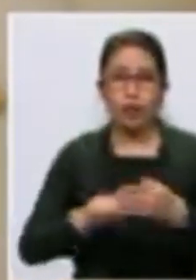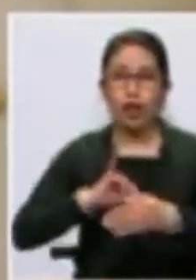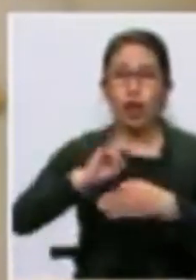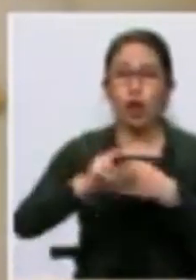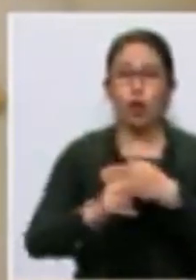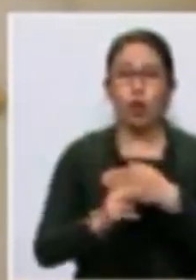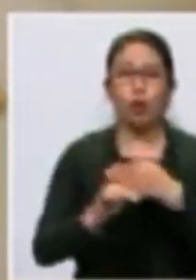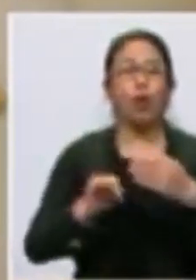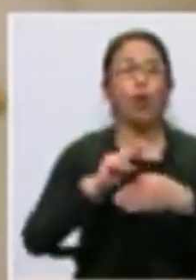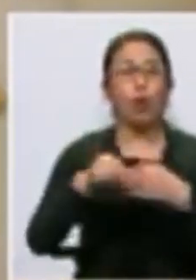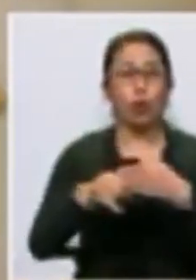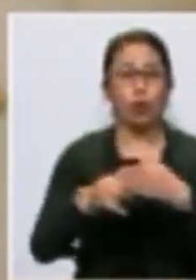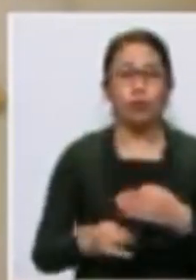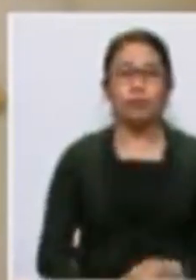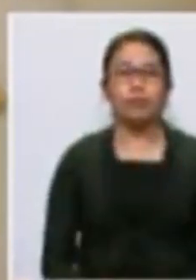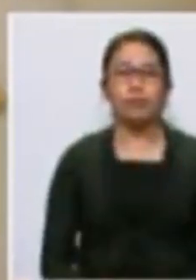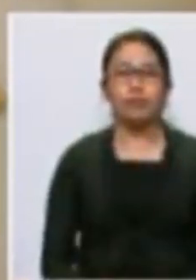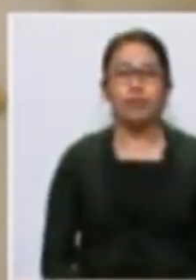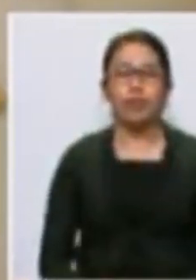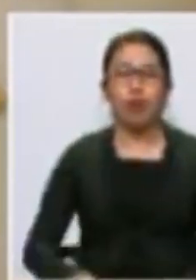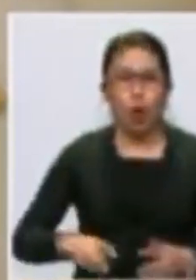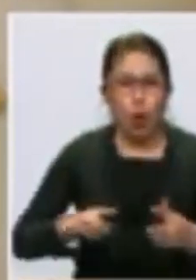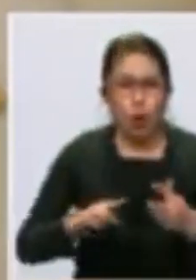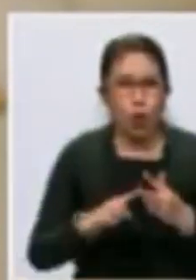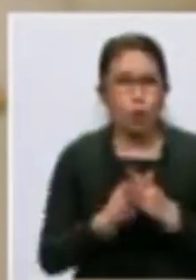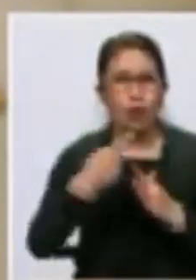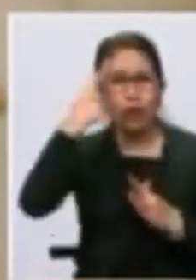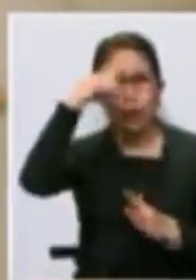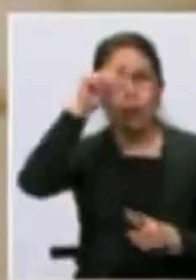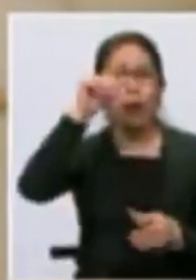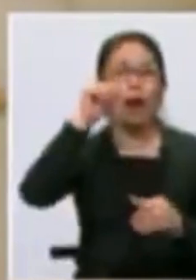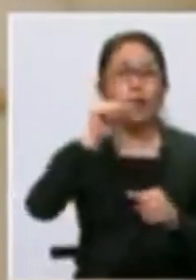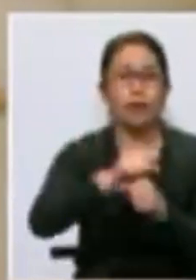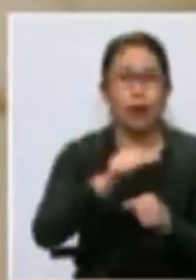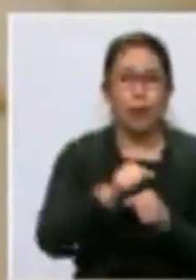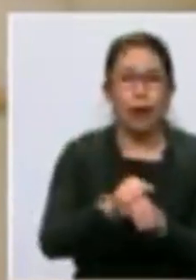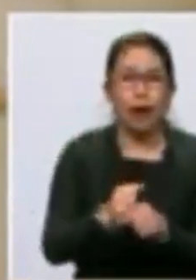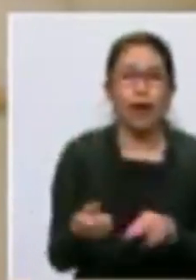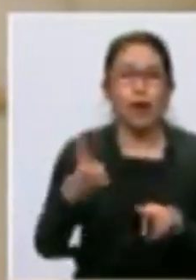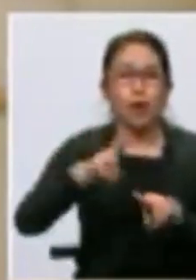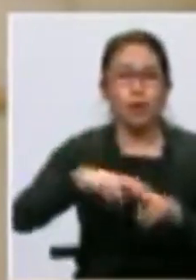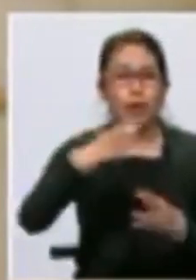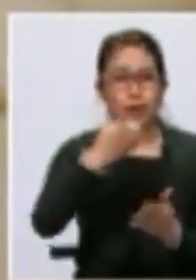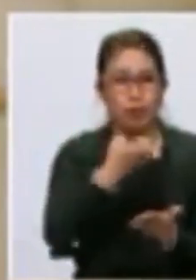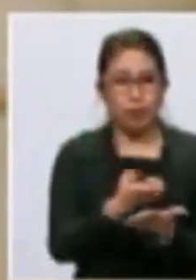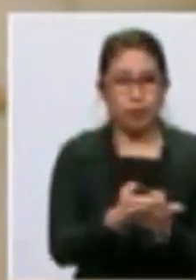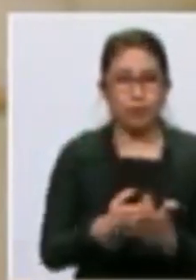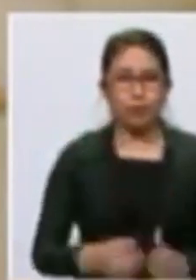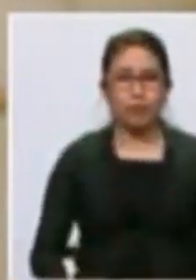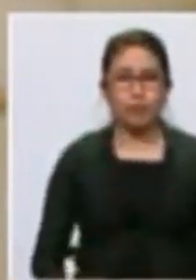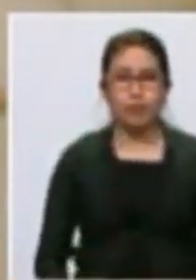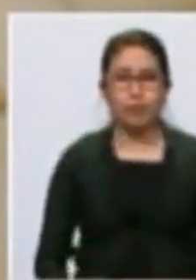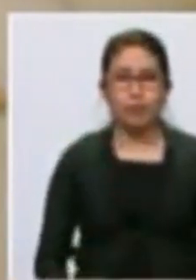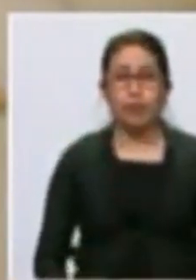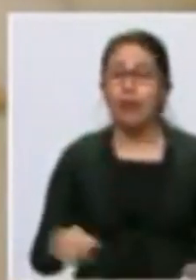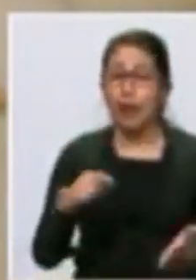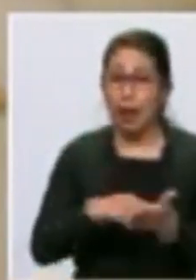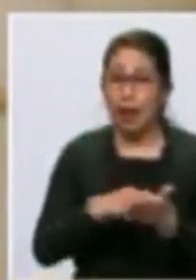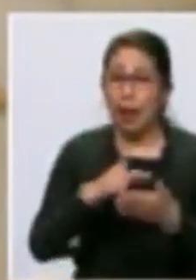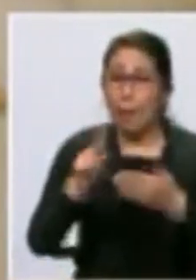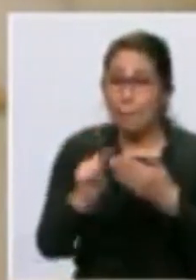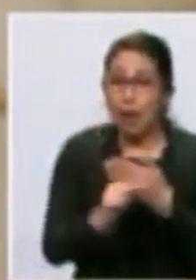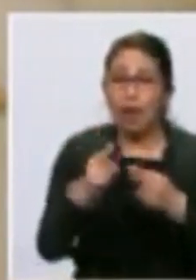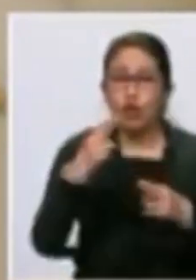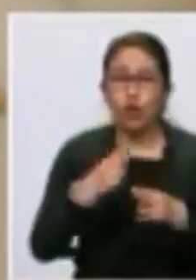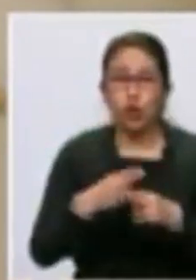el mes de junio y hoy creo que la autonombrada. En realidad yo pienso que hoy lo más necesario es enfrentar